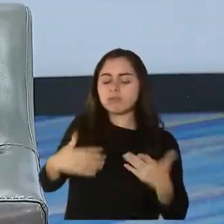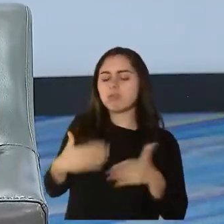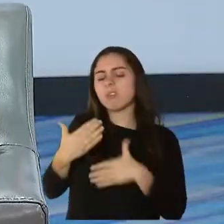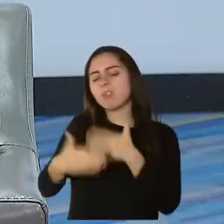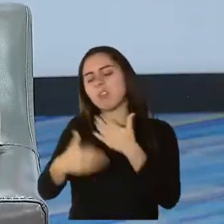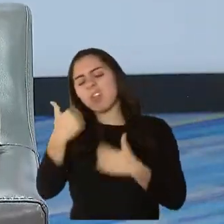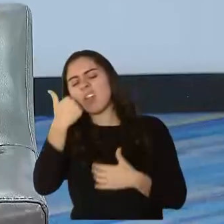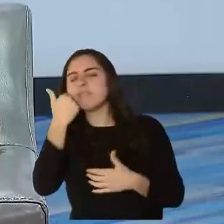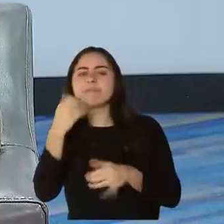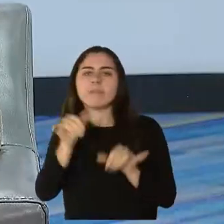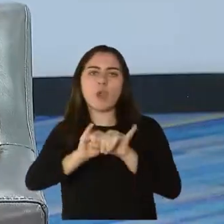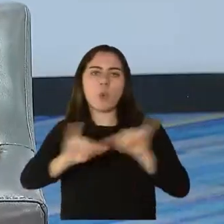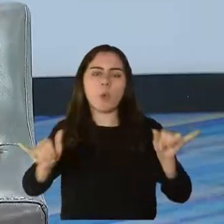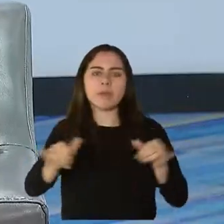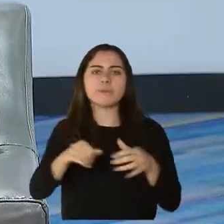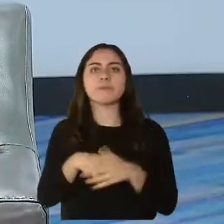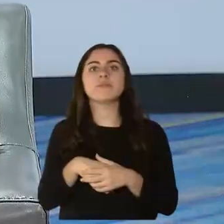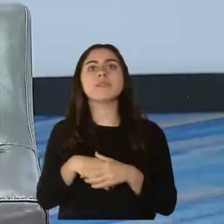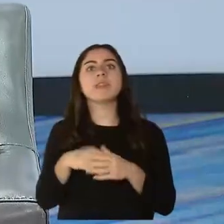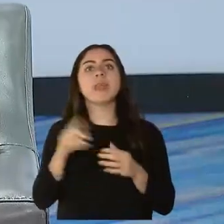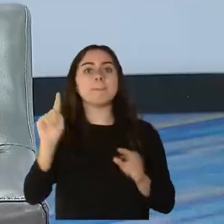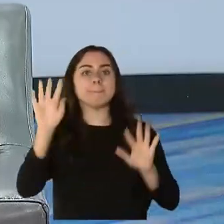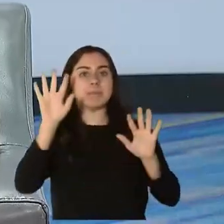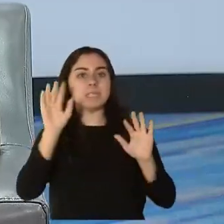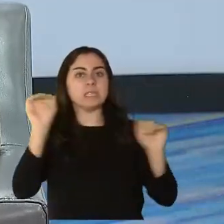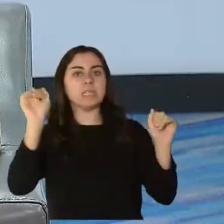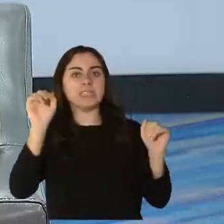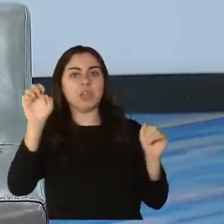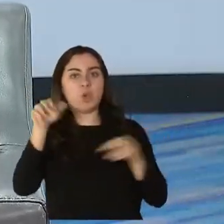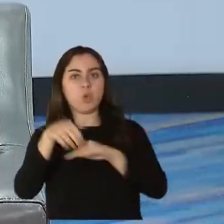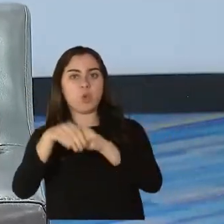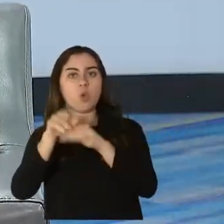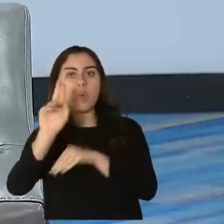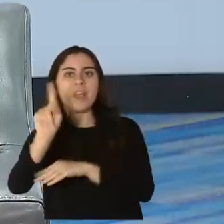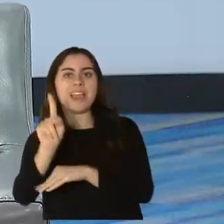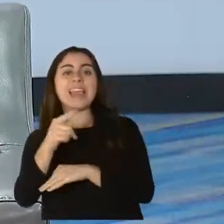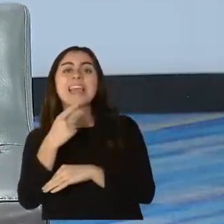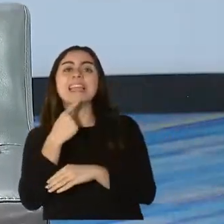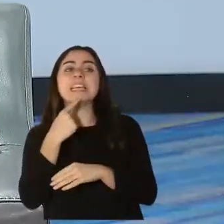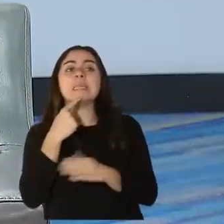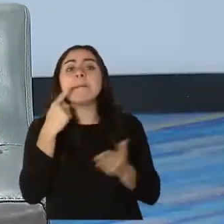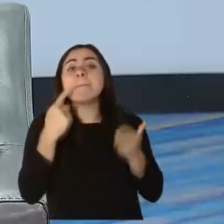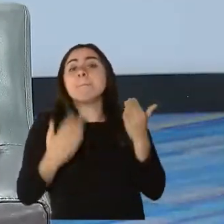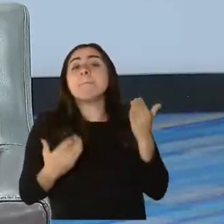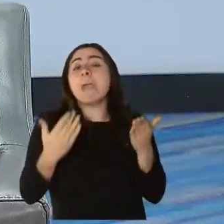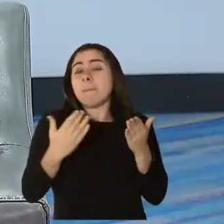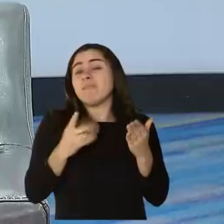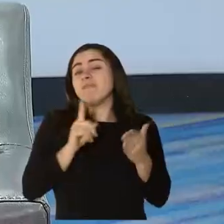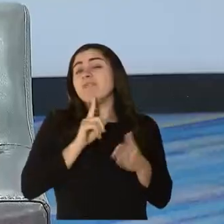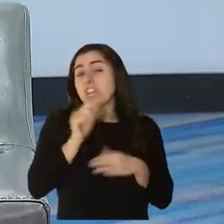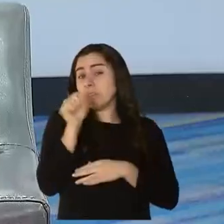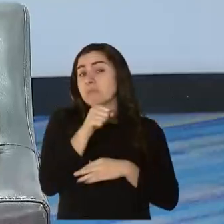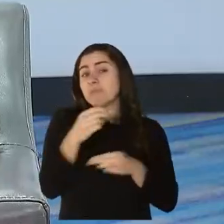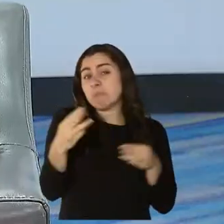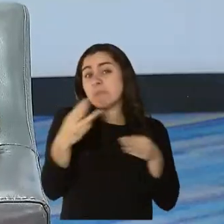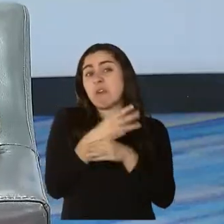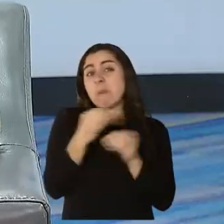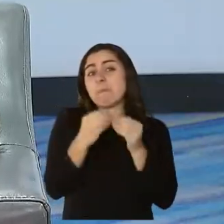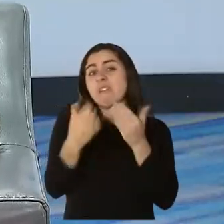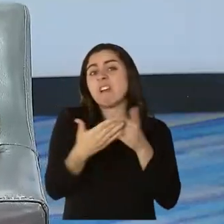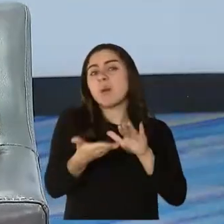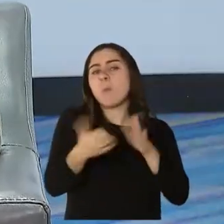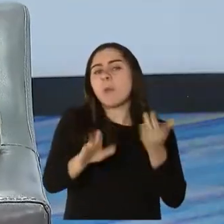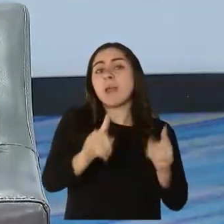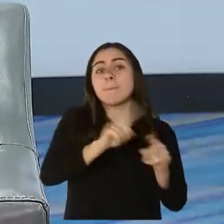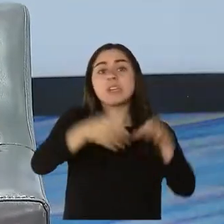atrás por el primer ministro la posibilidad de que fuera más letal, pero eso realmente no se ha comprobado. Sin embargo, vemos que la de Sudáfrica,